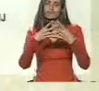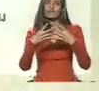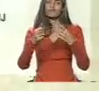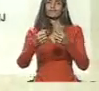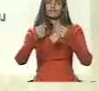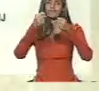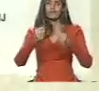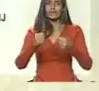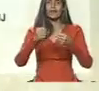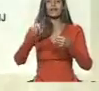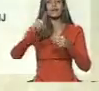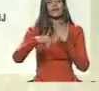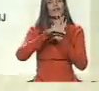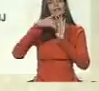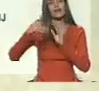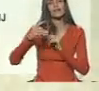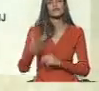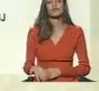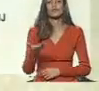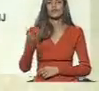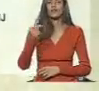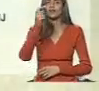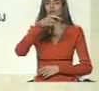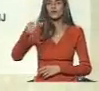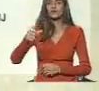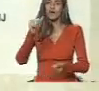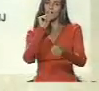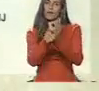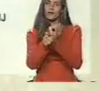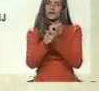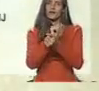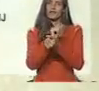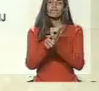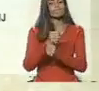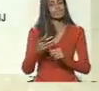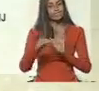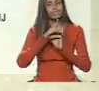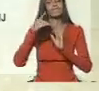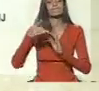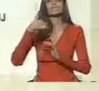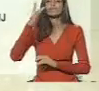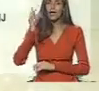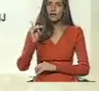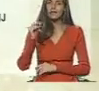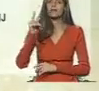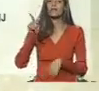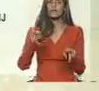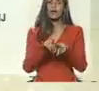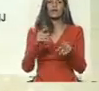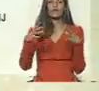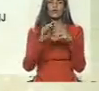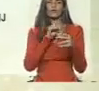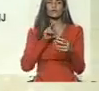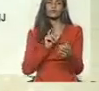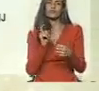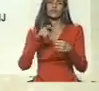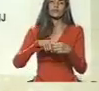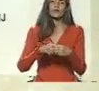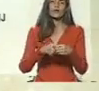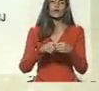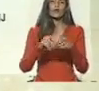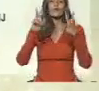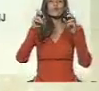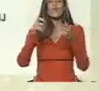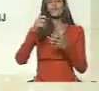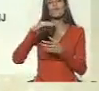supuesto, de los derechos fundamentales de la población privada de libertad. Inédita en nuestra historia, como todo lo que estamos escribiendo con letra nueva